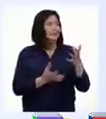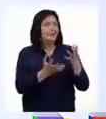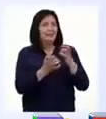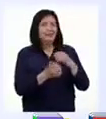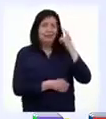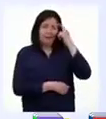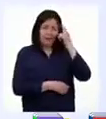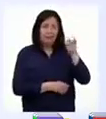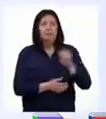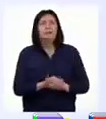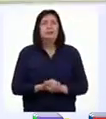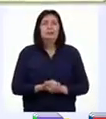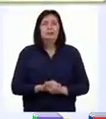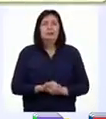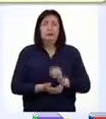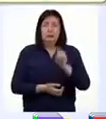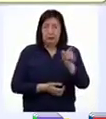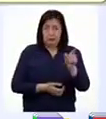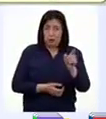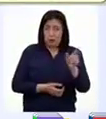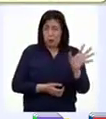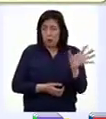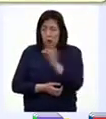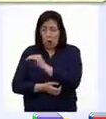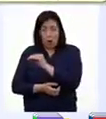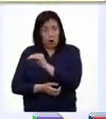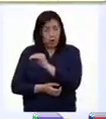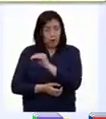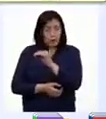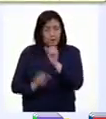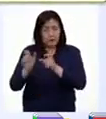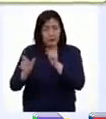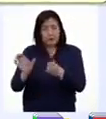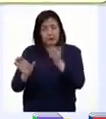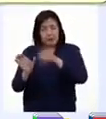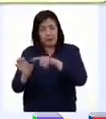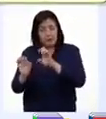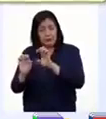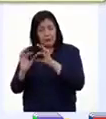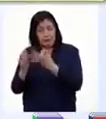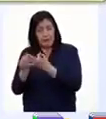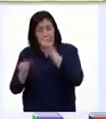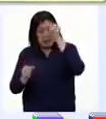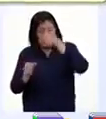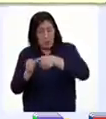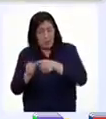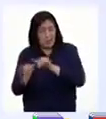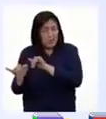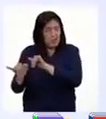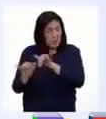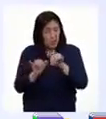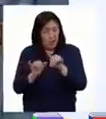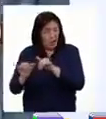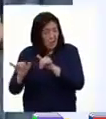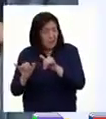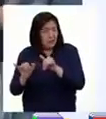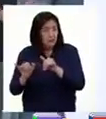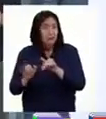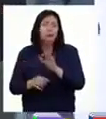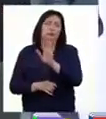quisiera que pensemos. ¿Les parece que todos los miembros de una familia recuerdan un evento de la misma manera?